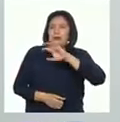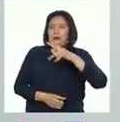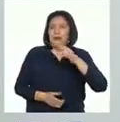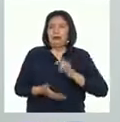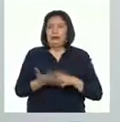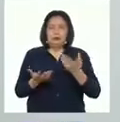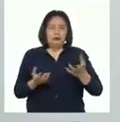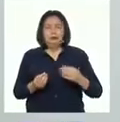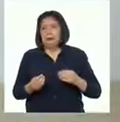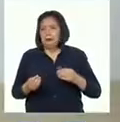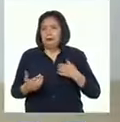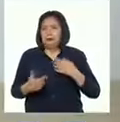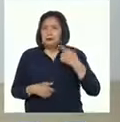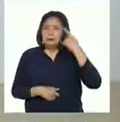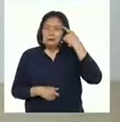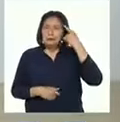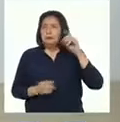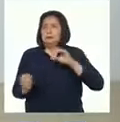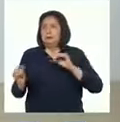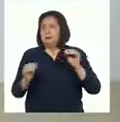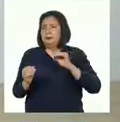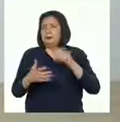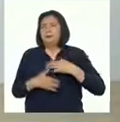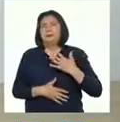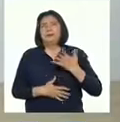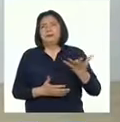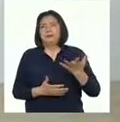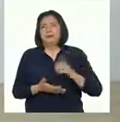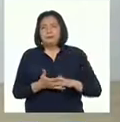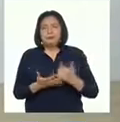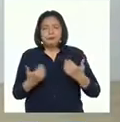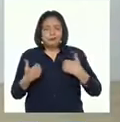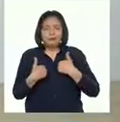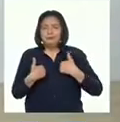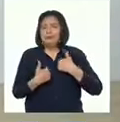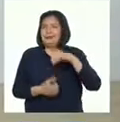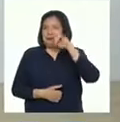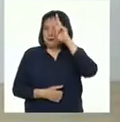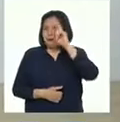¡Aprendo en ¡Aprendo en Casa!